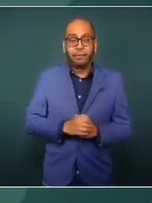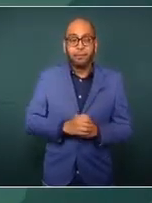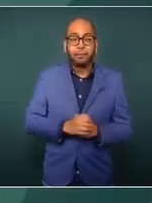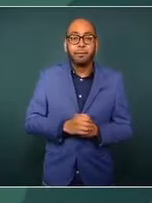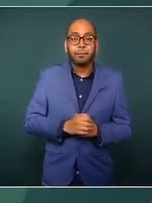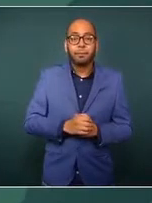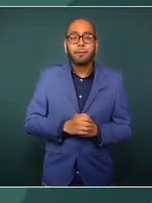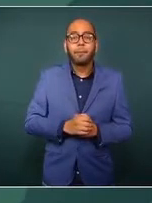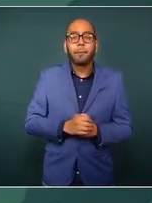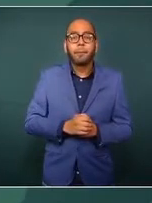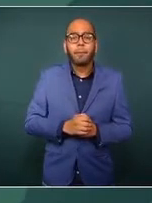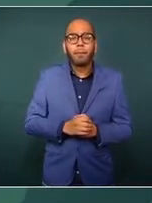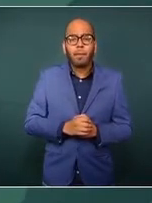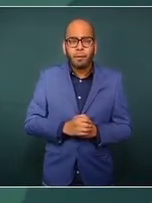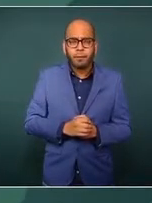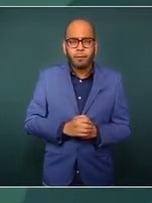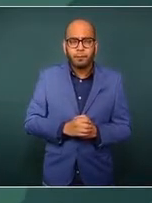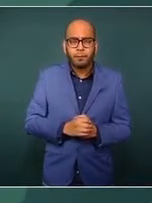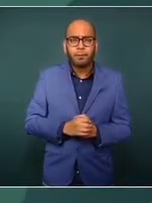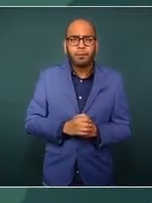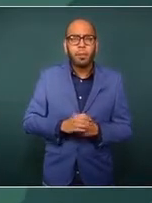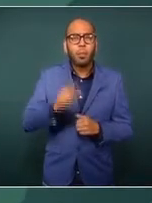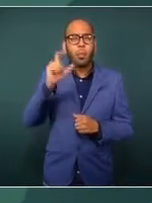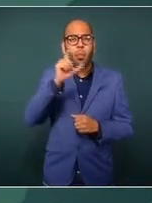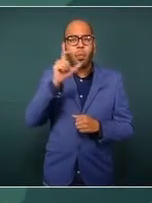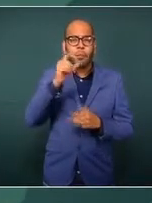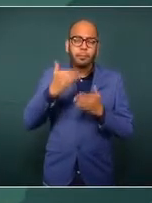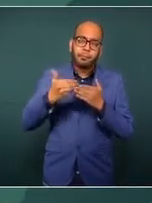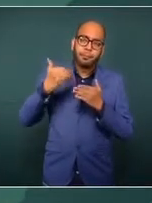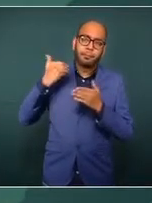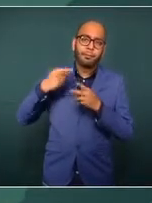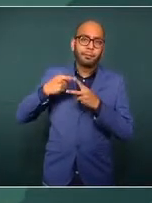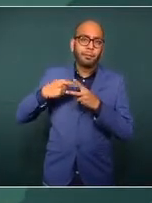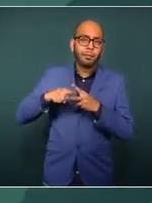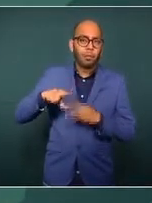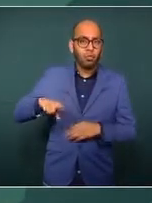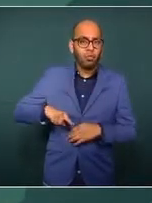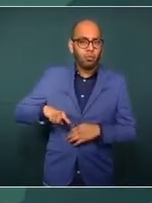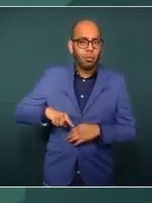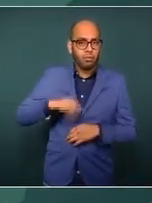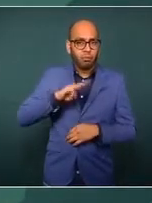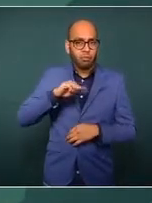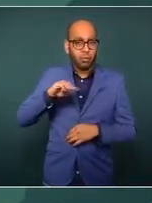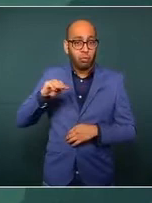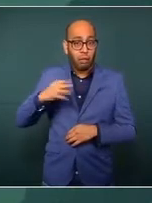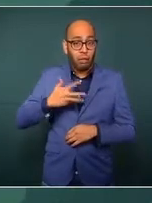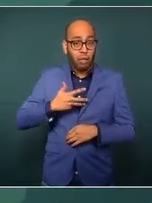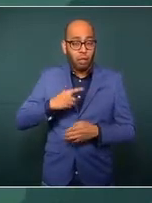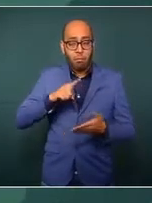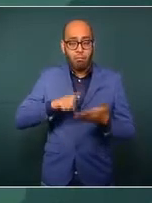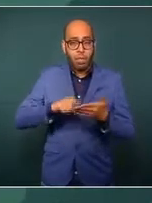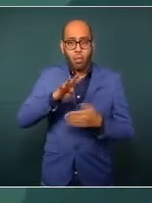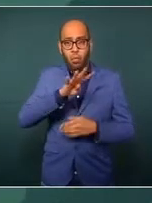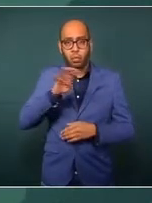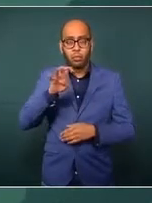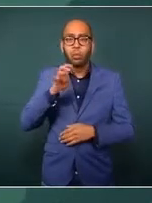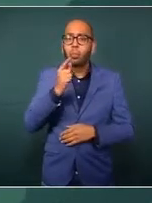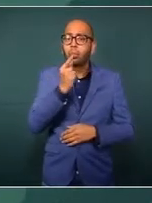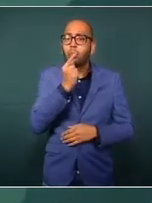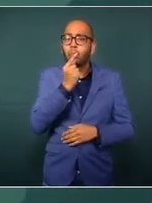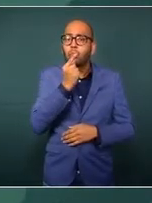desmantelada al inicio del gobierno, hace cinco años, teníamos mil cuatrocientos policías